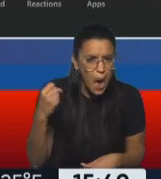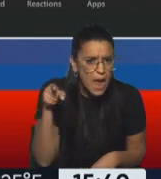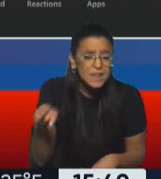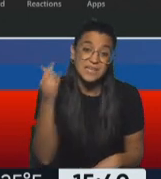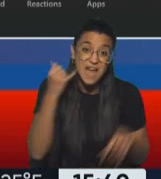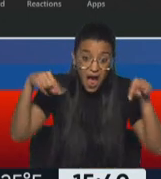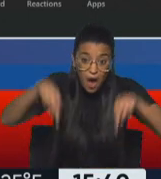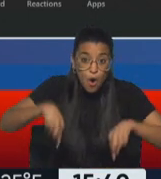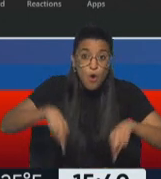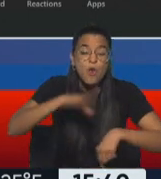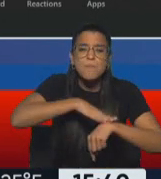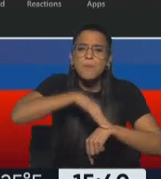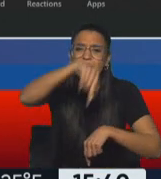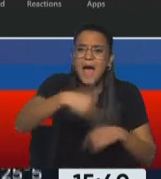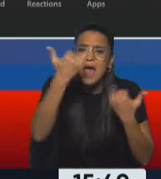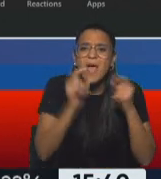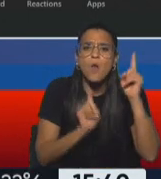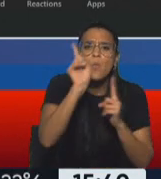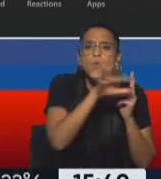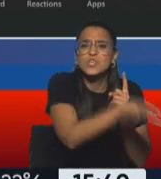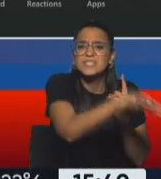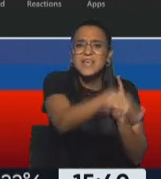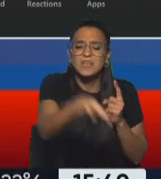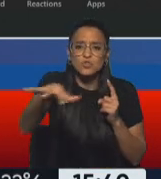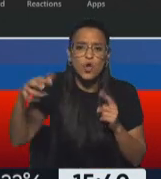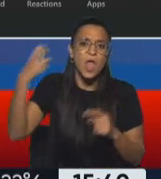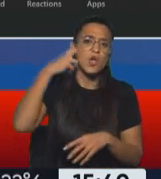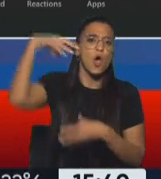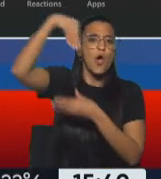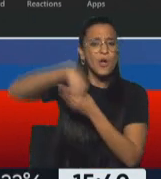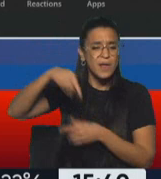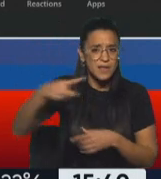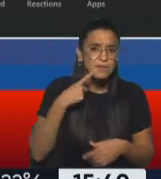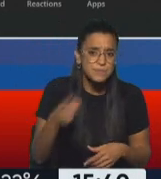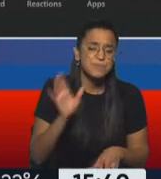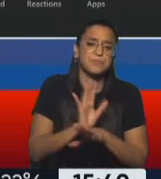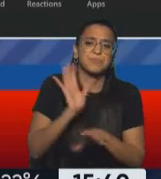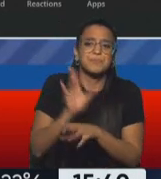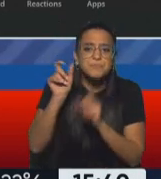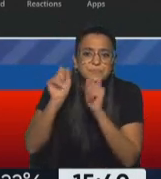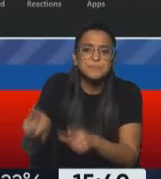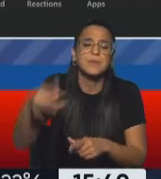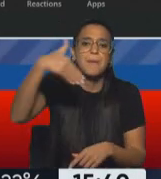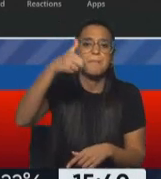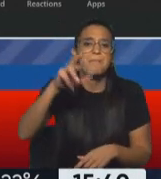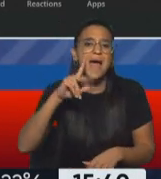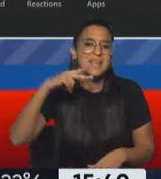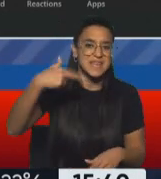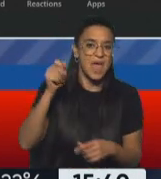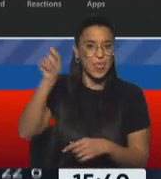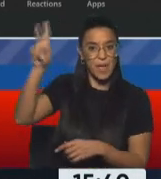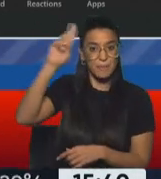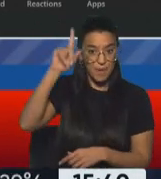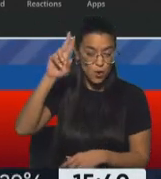ya en ese momento han habido sectores de congresistas que antes han pertenecido a la Marina del Perú,